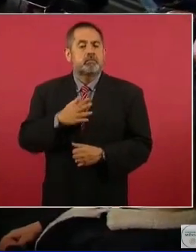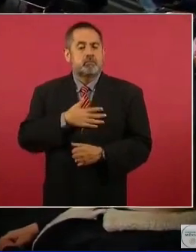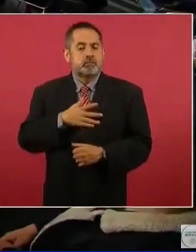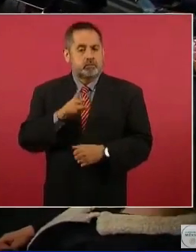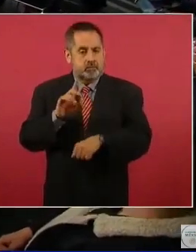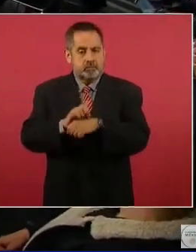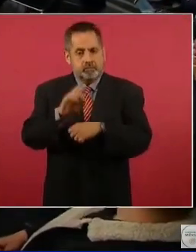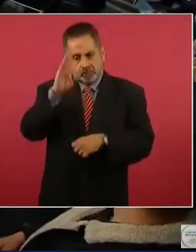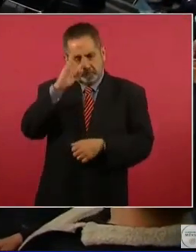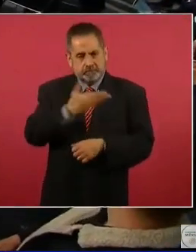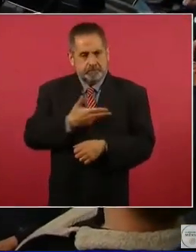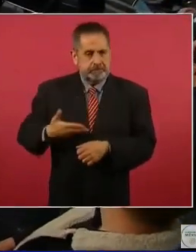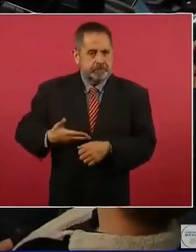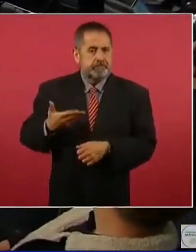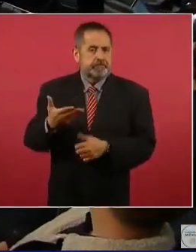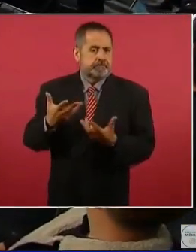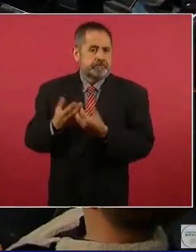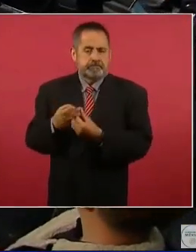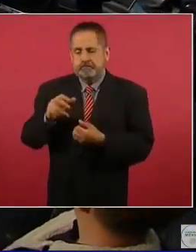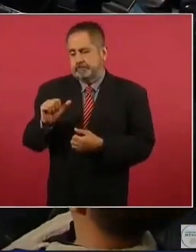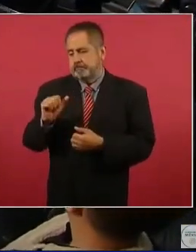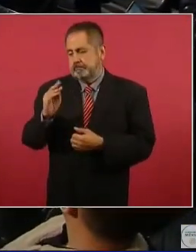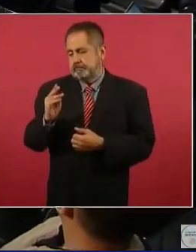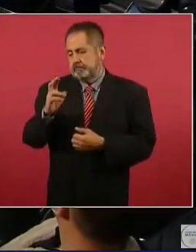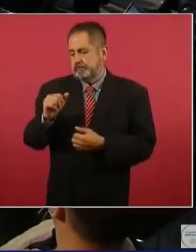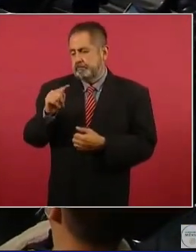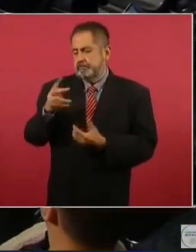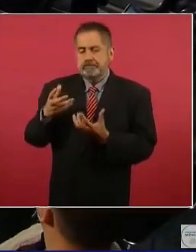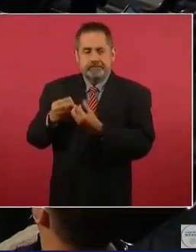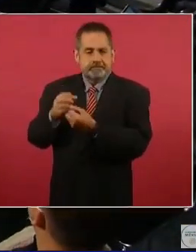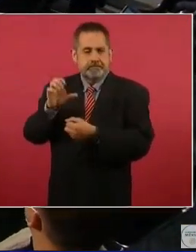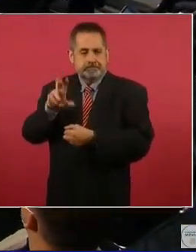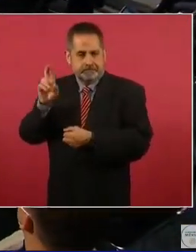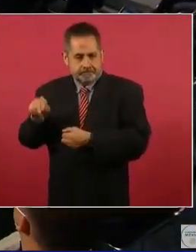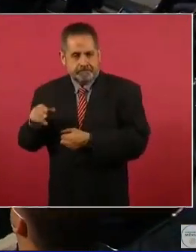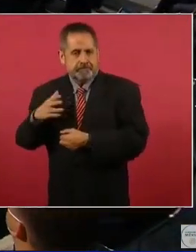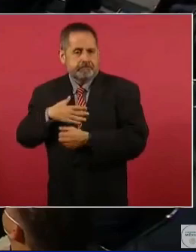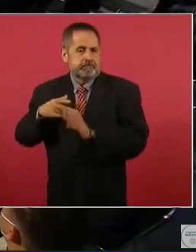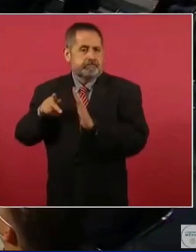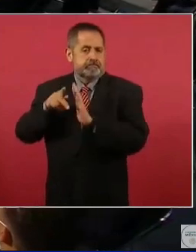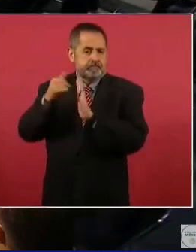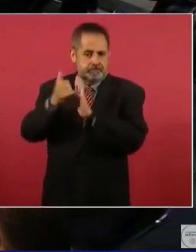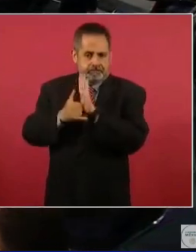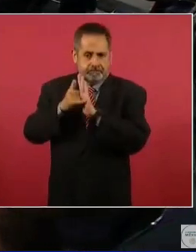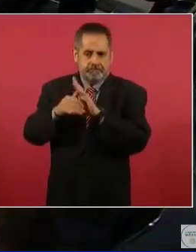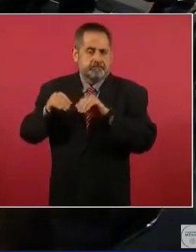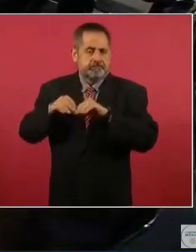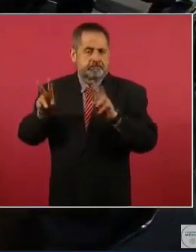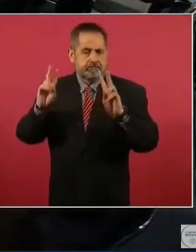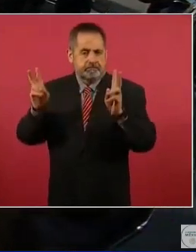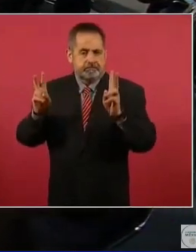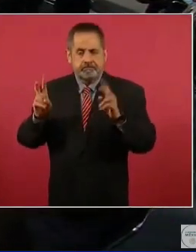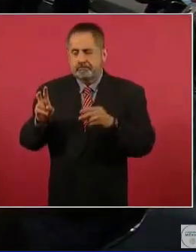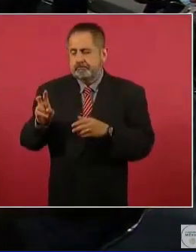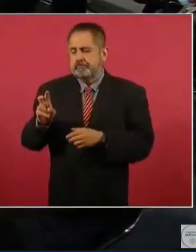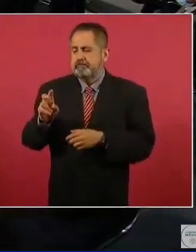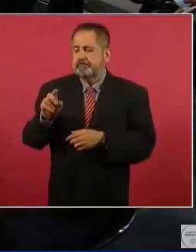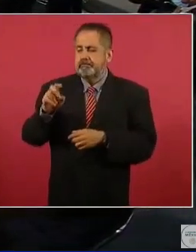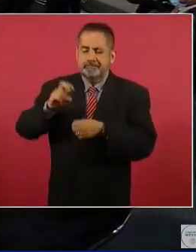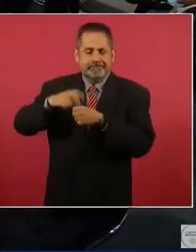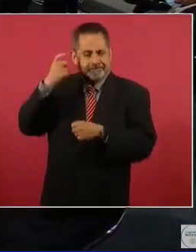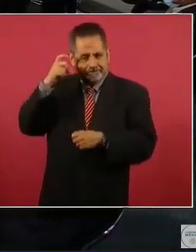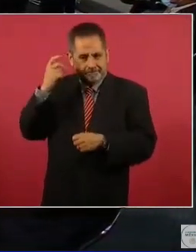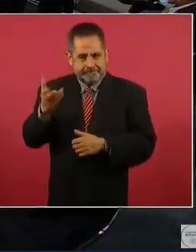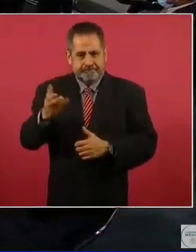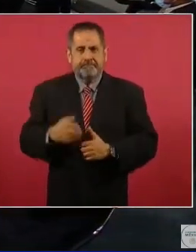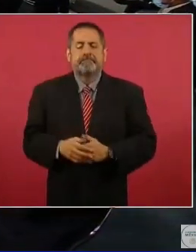Espinosa, de JF Informa, desde Cancún, frecuenciacat.com y desde mi portal informativo esahoraam.com en Querétaro.